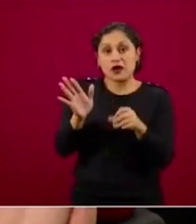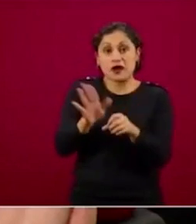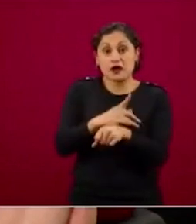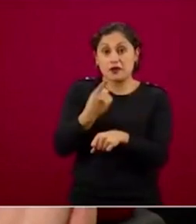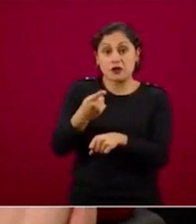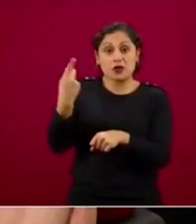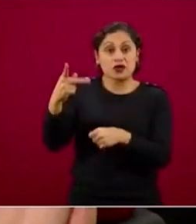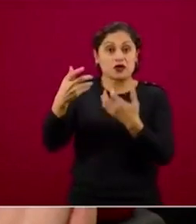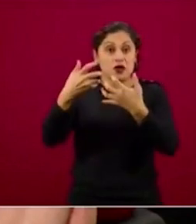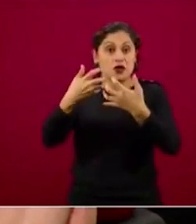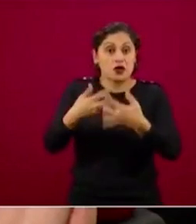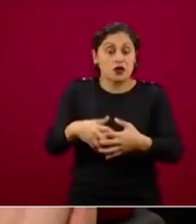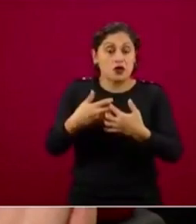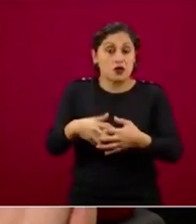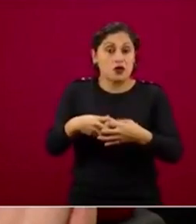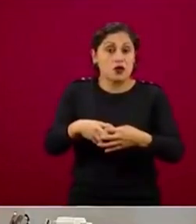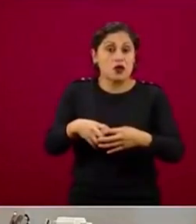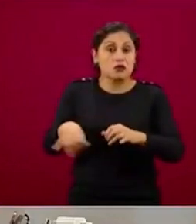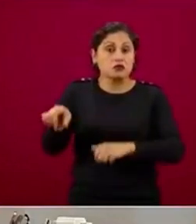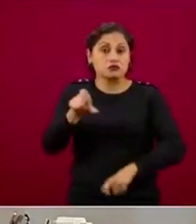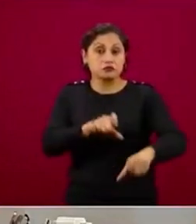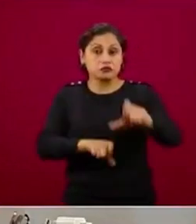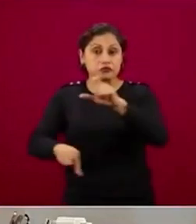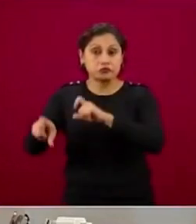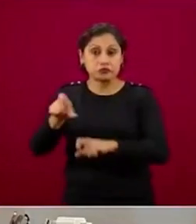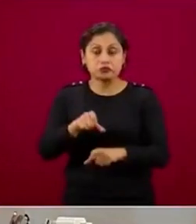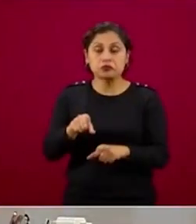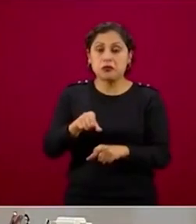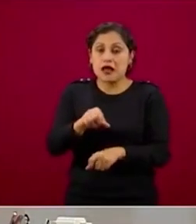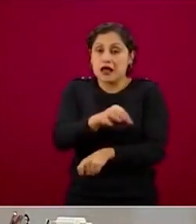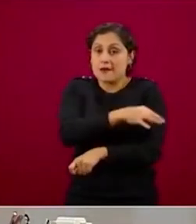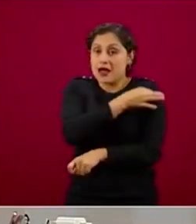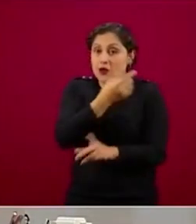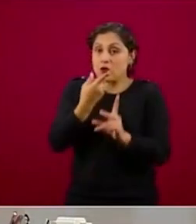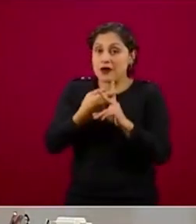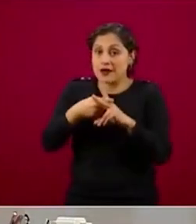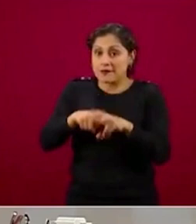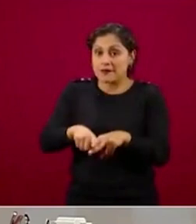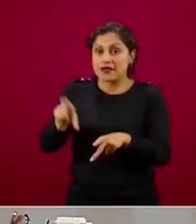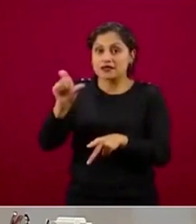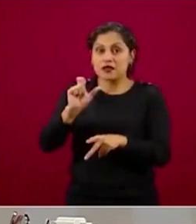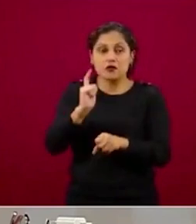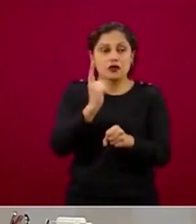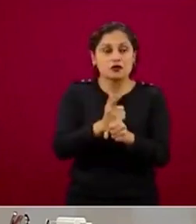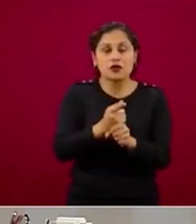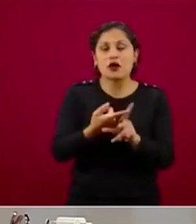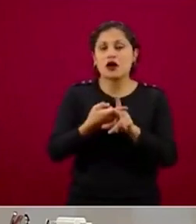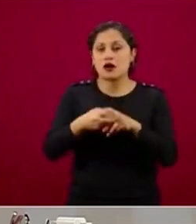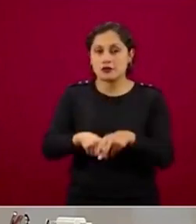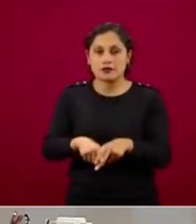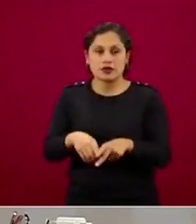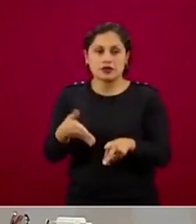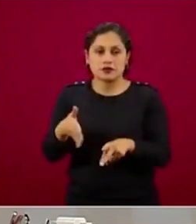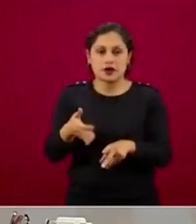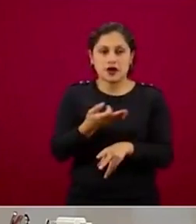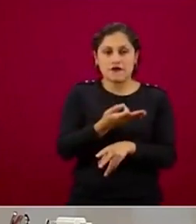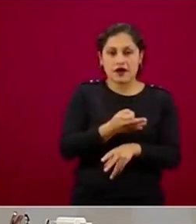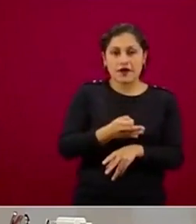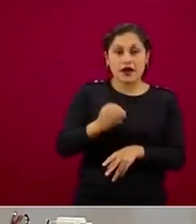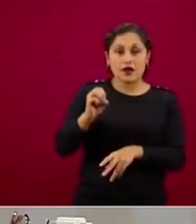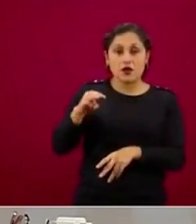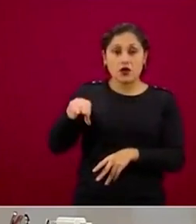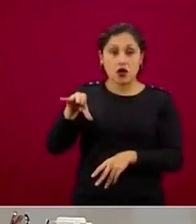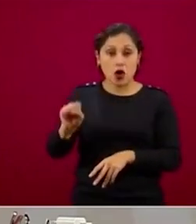fabricación. Las vacunas contra influenza se producen a partir de la identificación de las cepas relevantes. En febrero la Organización Mundial de la